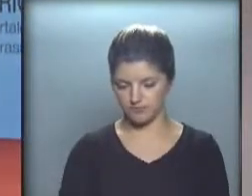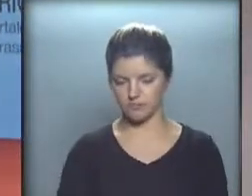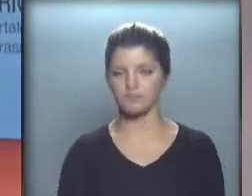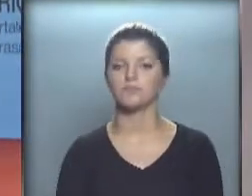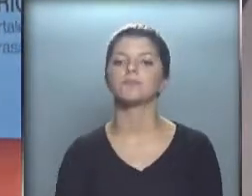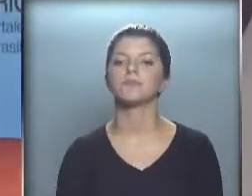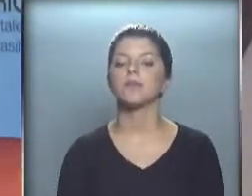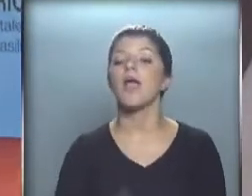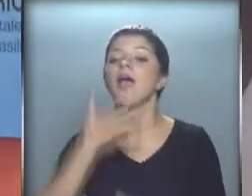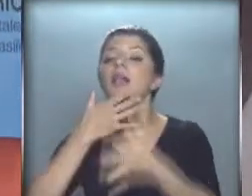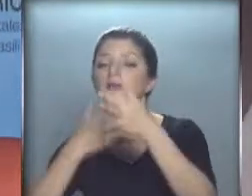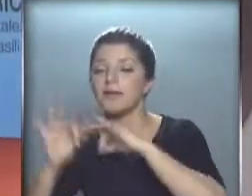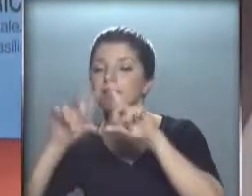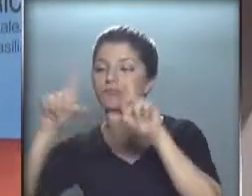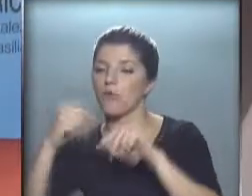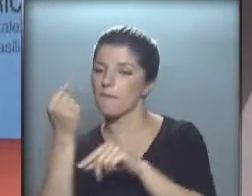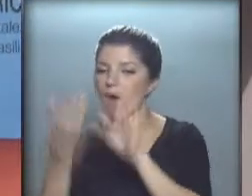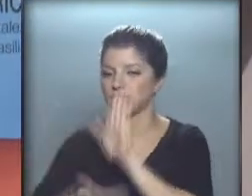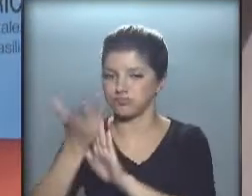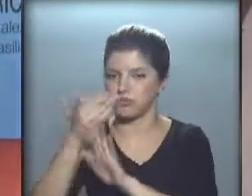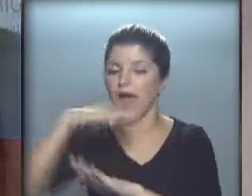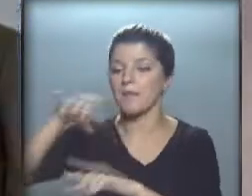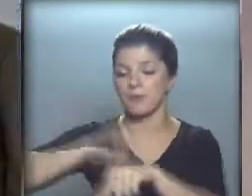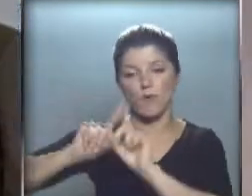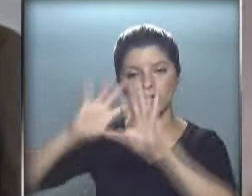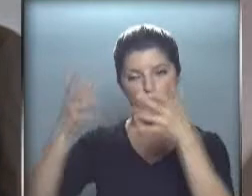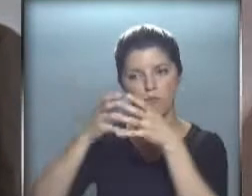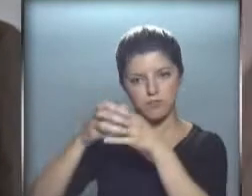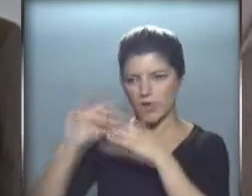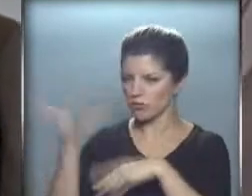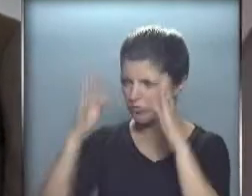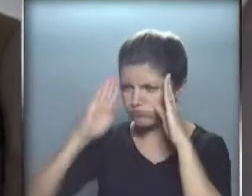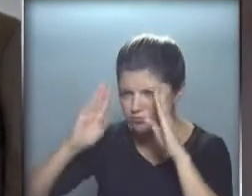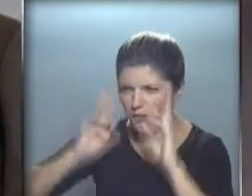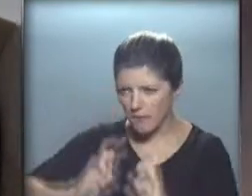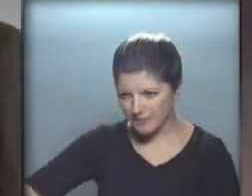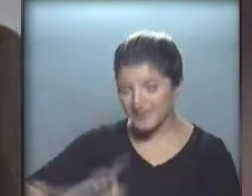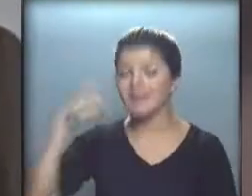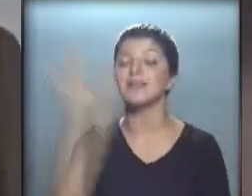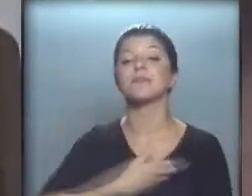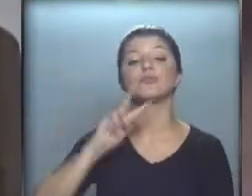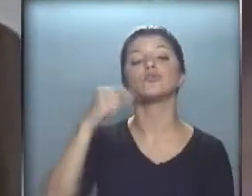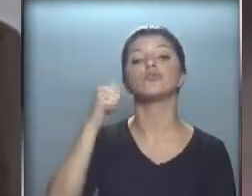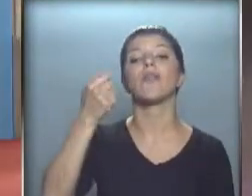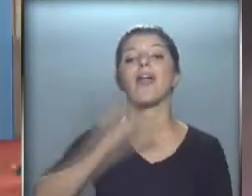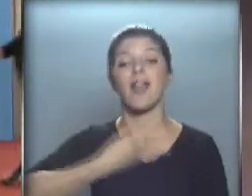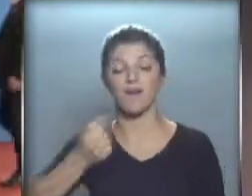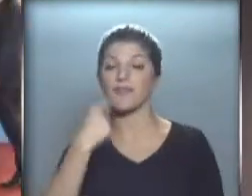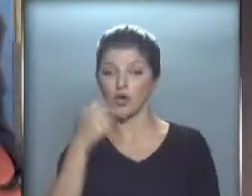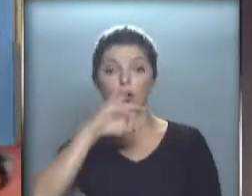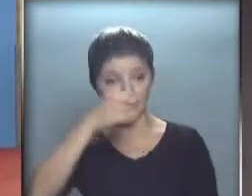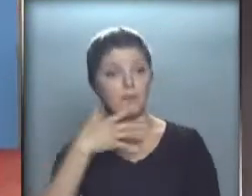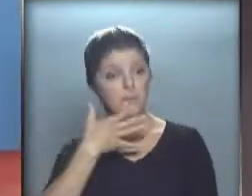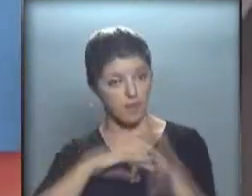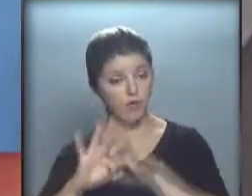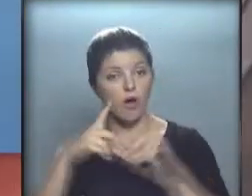La venta y reventa de entradas durante el Mundial de Brasil está en el ojo de la tormenta. El vicepresidente de la AFA, Luis Segura, admitió que vendió